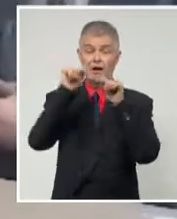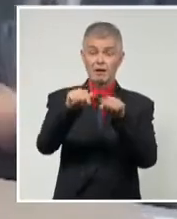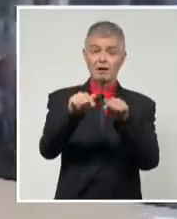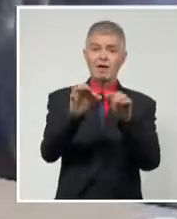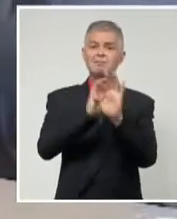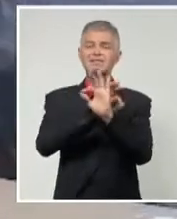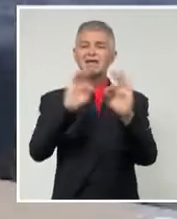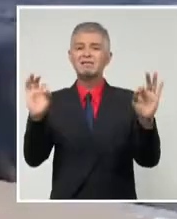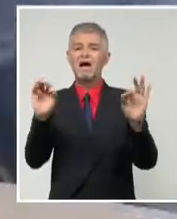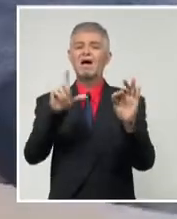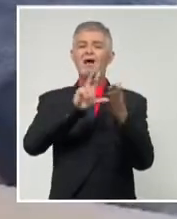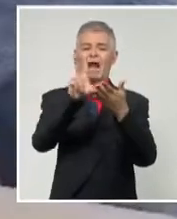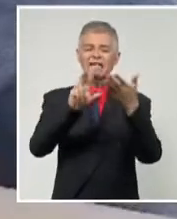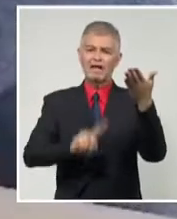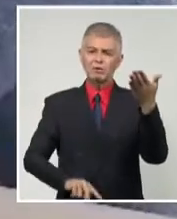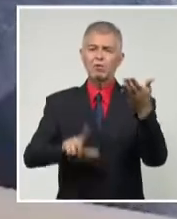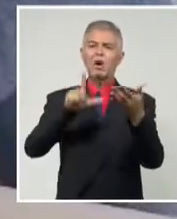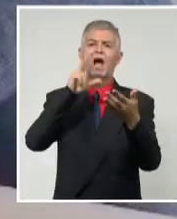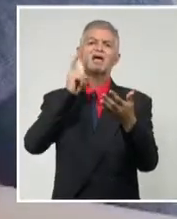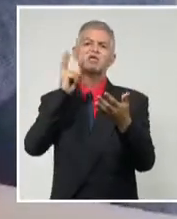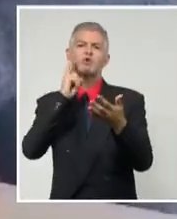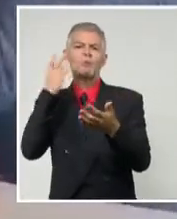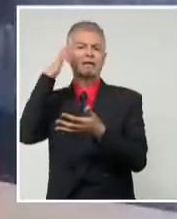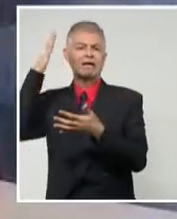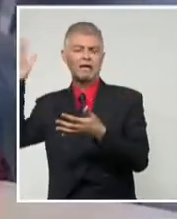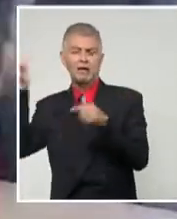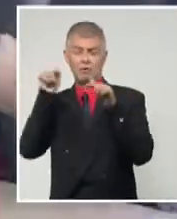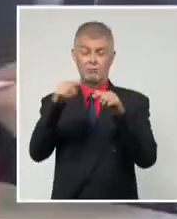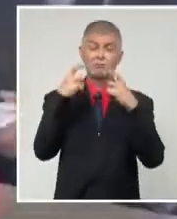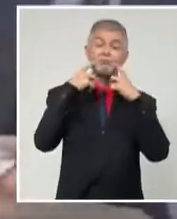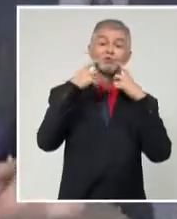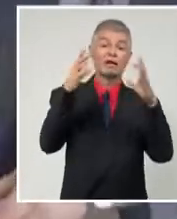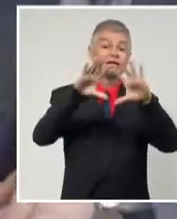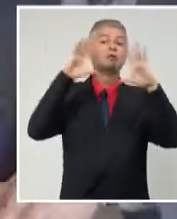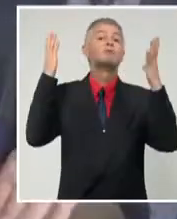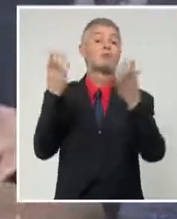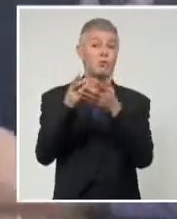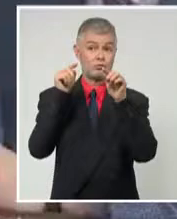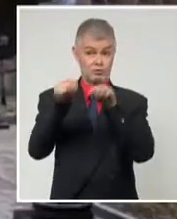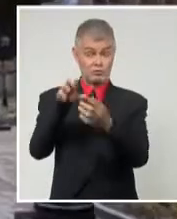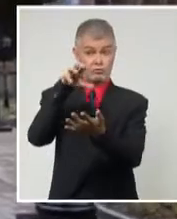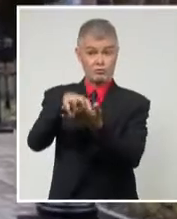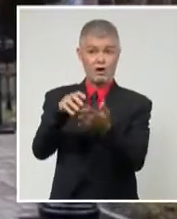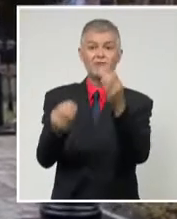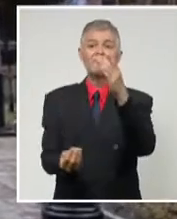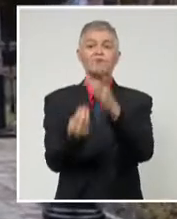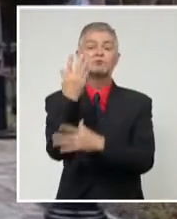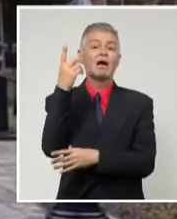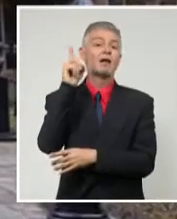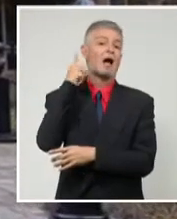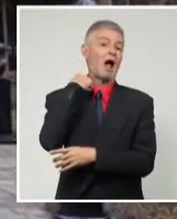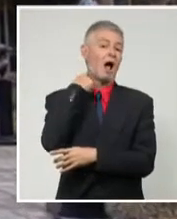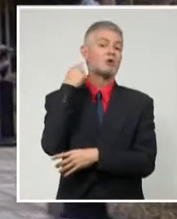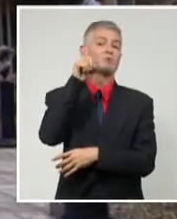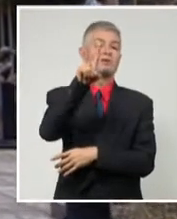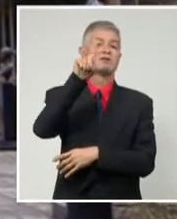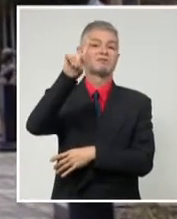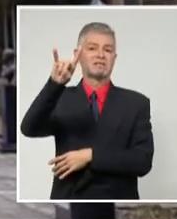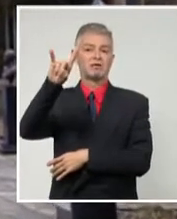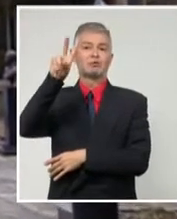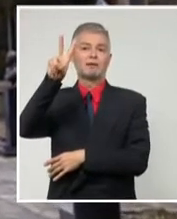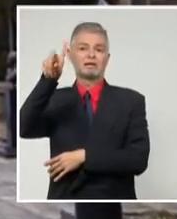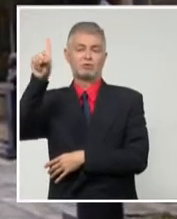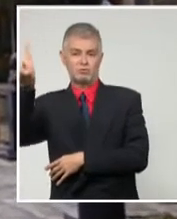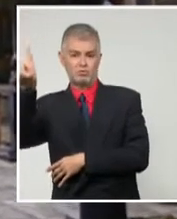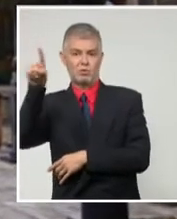extranjeras, está considerada como una de las más importantes del mundo. Fue fundada en 1921 y reúne alrededor